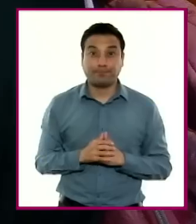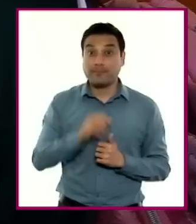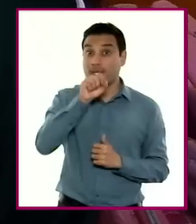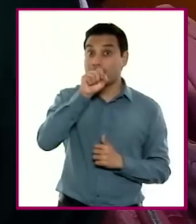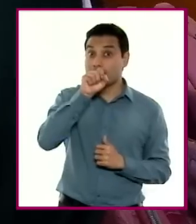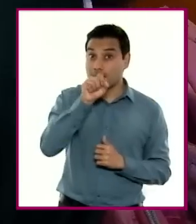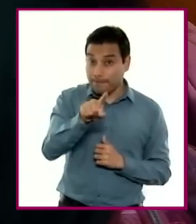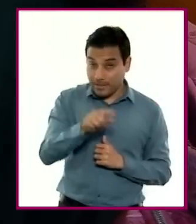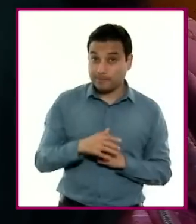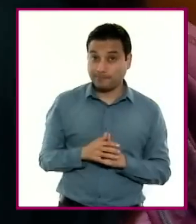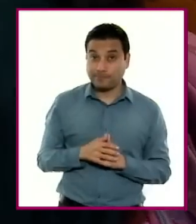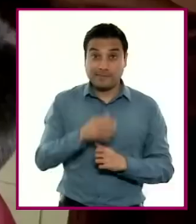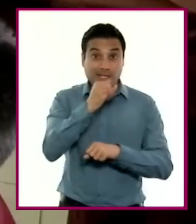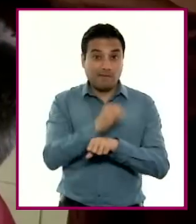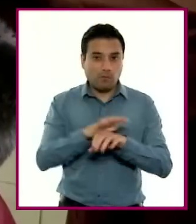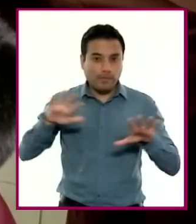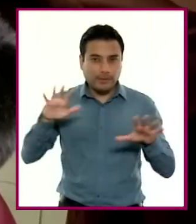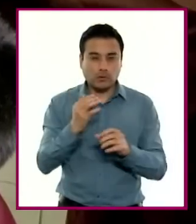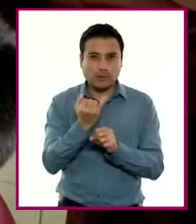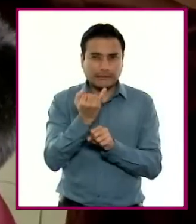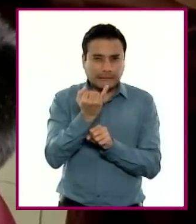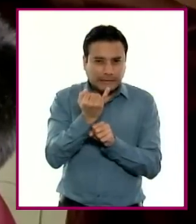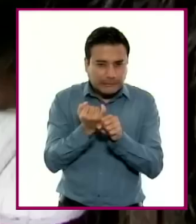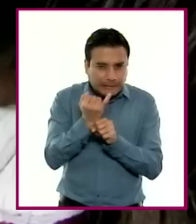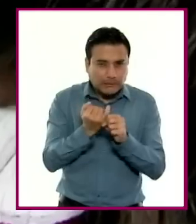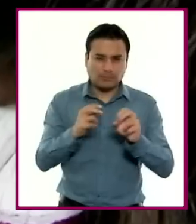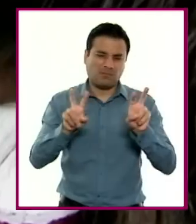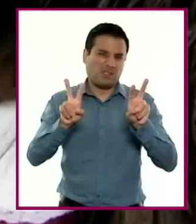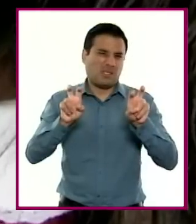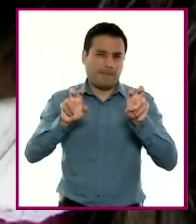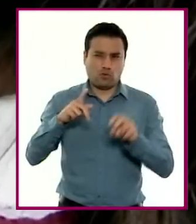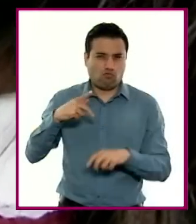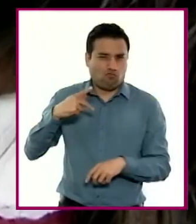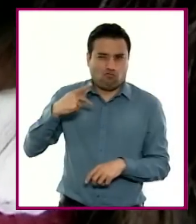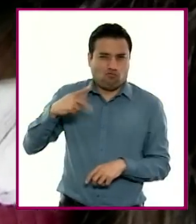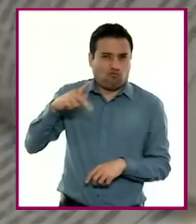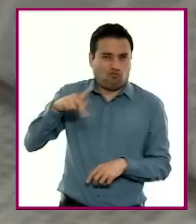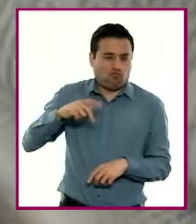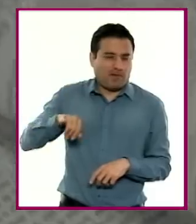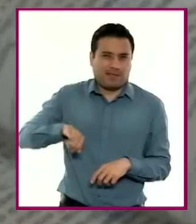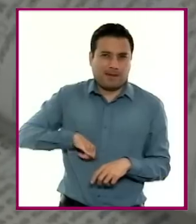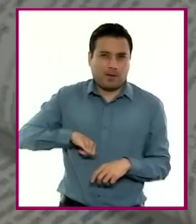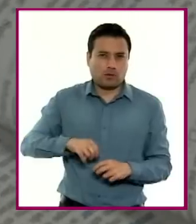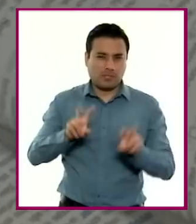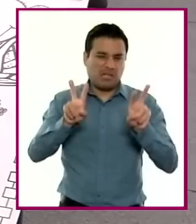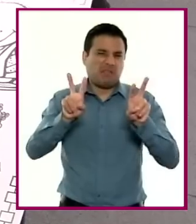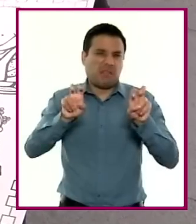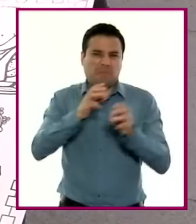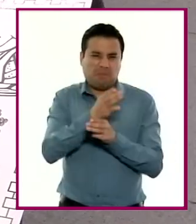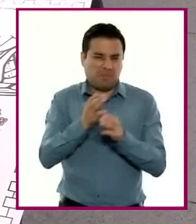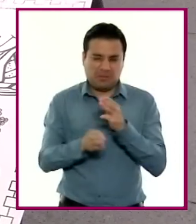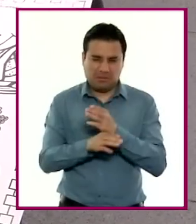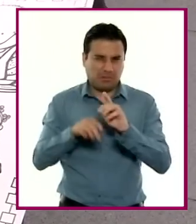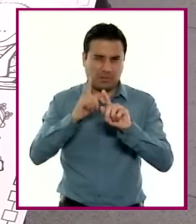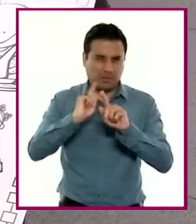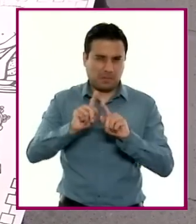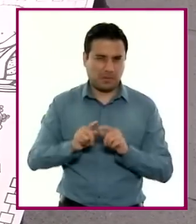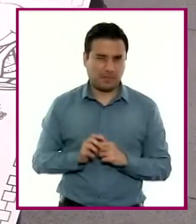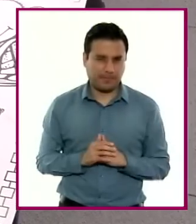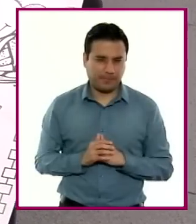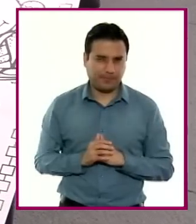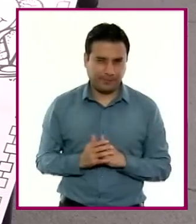de información sobre temas de interés correspondiente a diferentes campos formativos